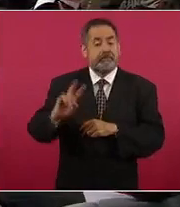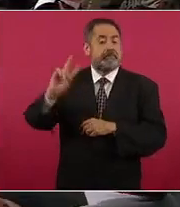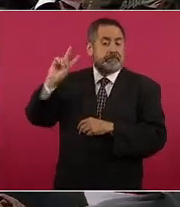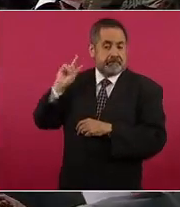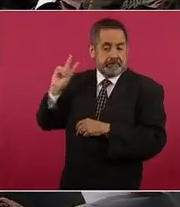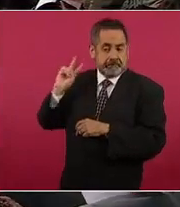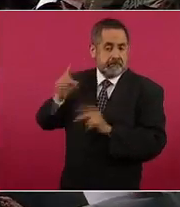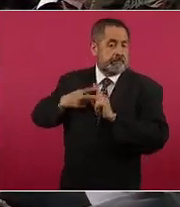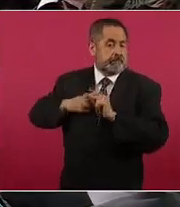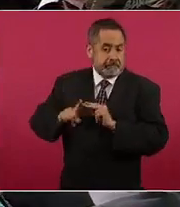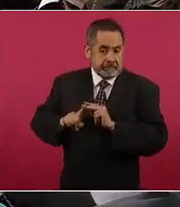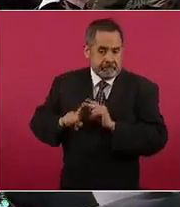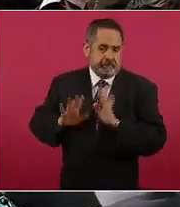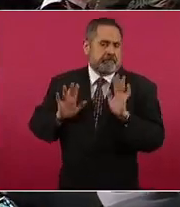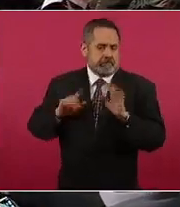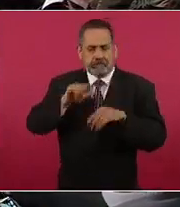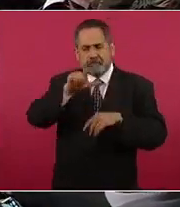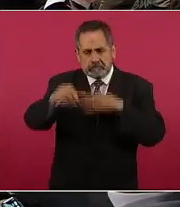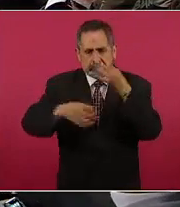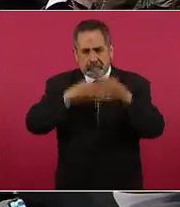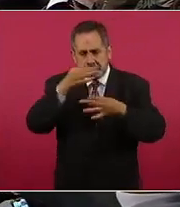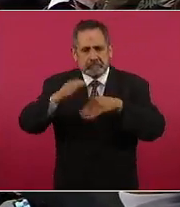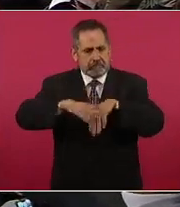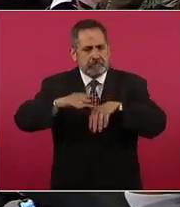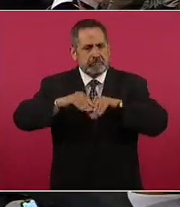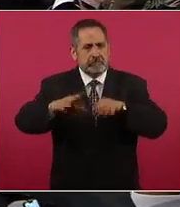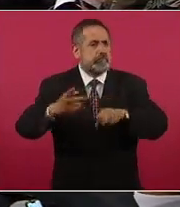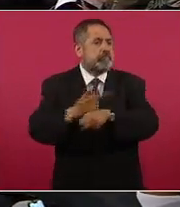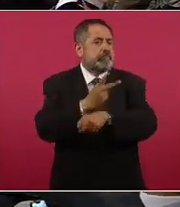Les voy a estar informando de sus avances. Gracias.